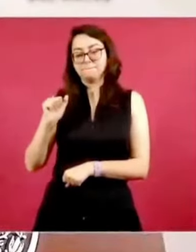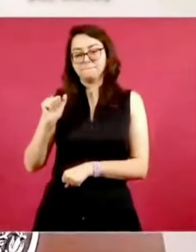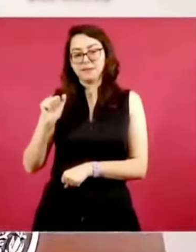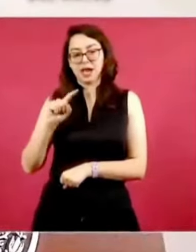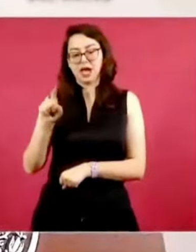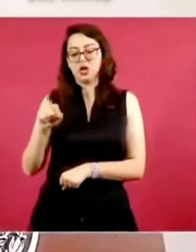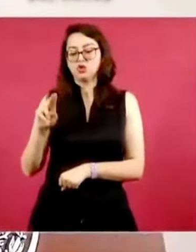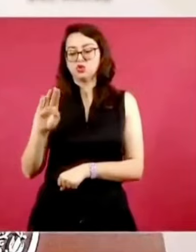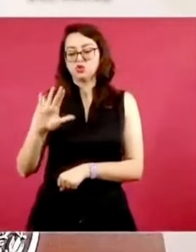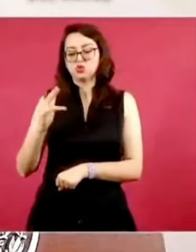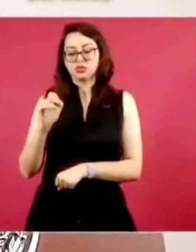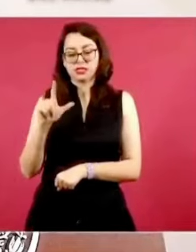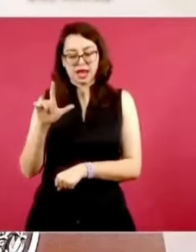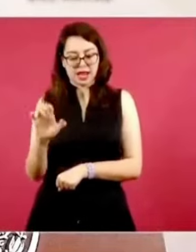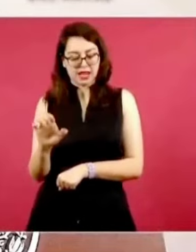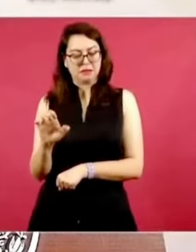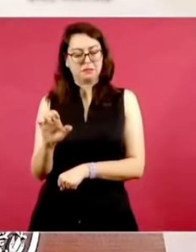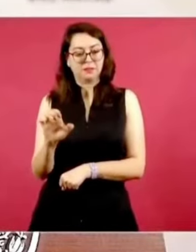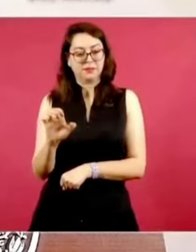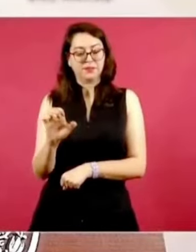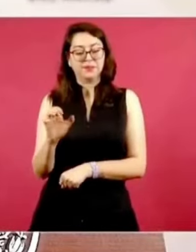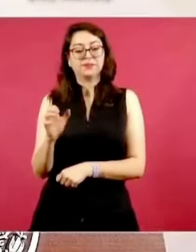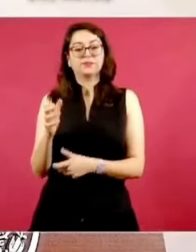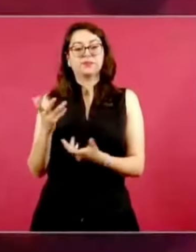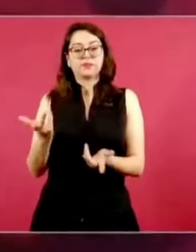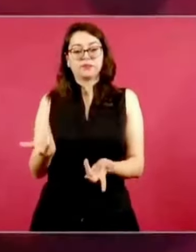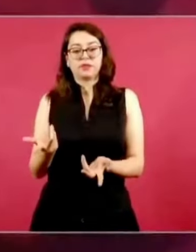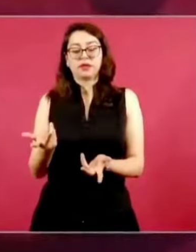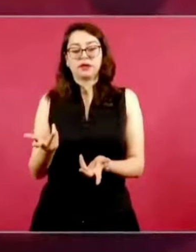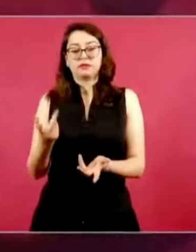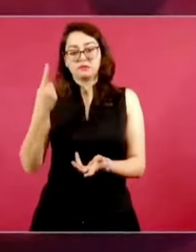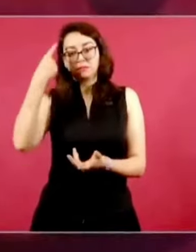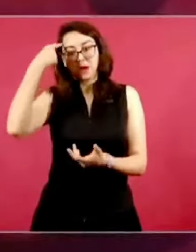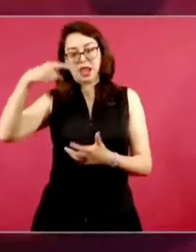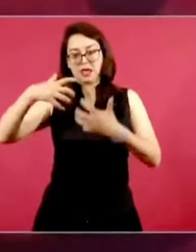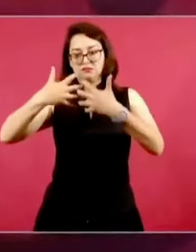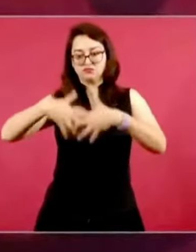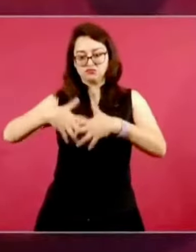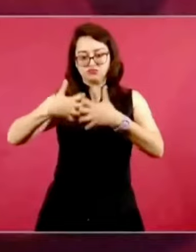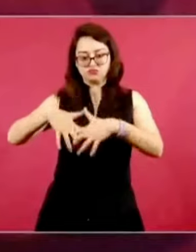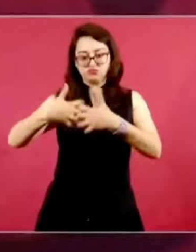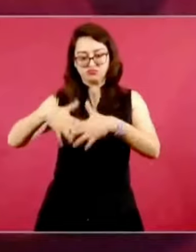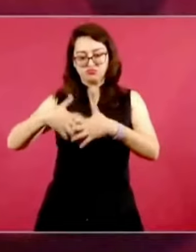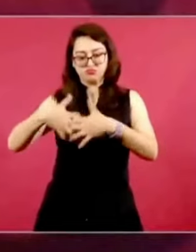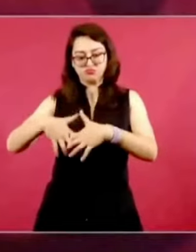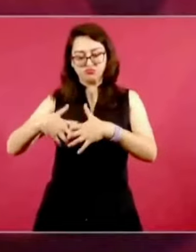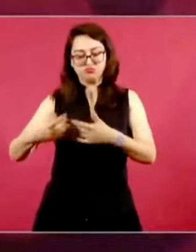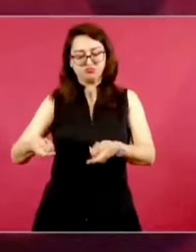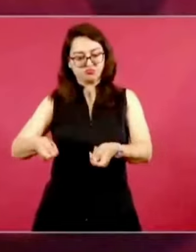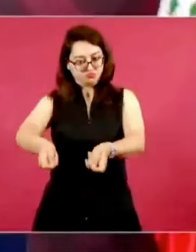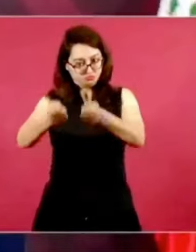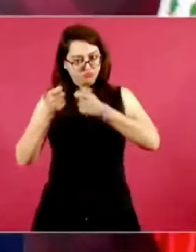cabo la entrega de las plantas. Y él habló de eso,